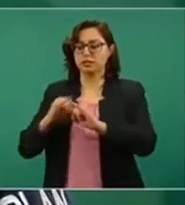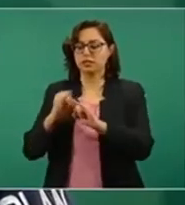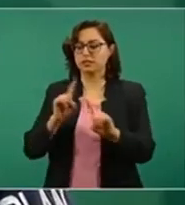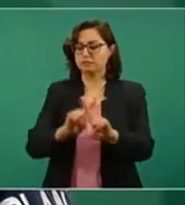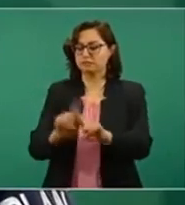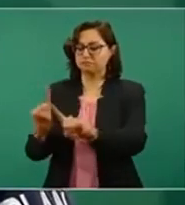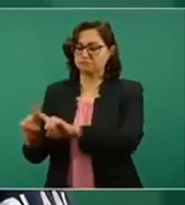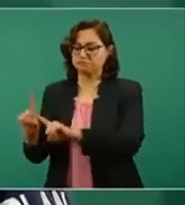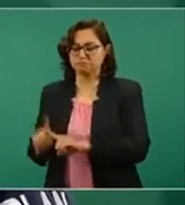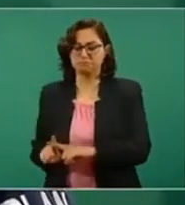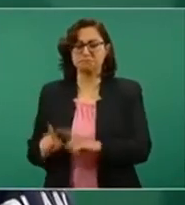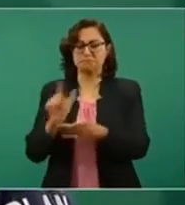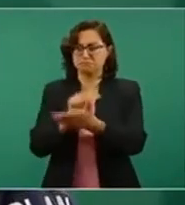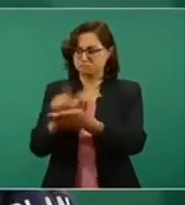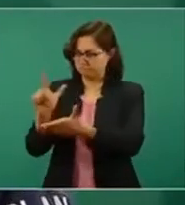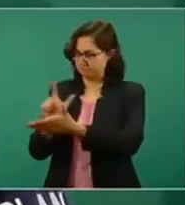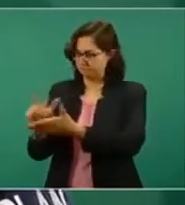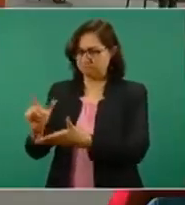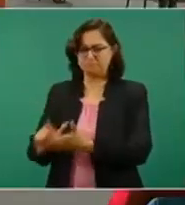para mantener esas playas limpias. Muchas gracias.